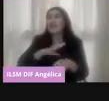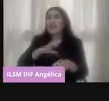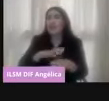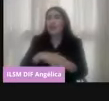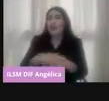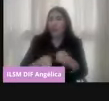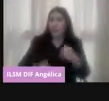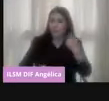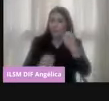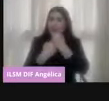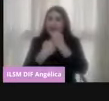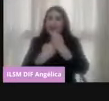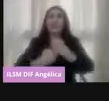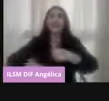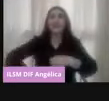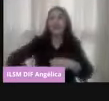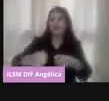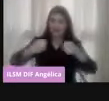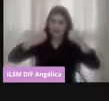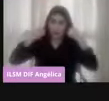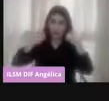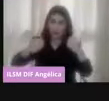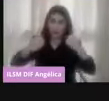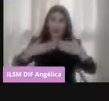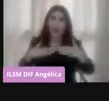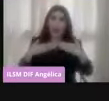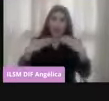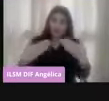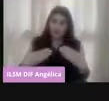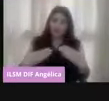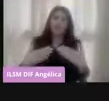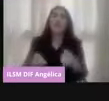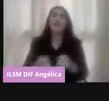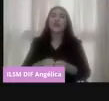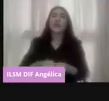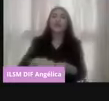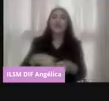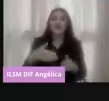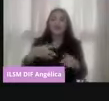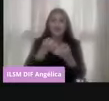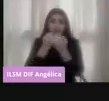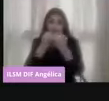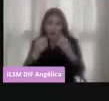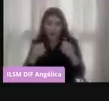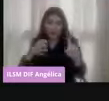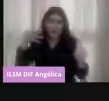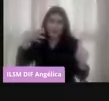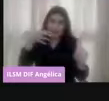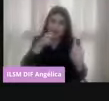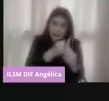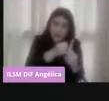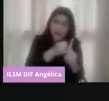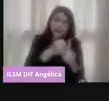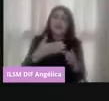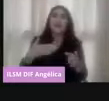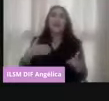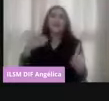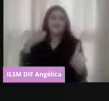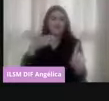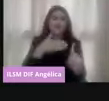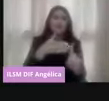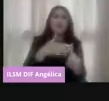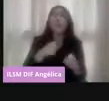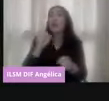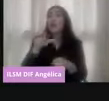el principio de legalidad, el de imparcialidad, el de independencia, objetividad, máxima publicidad, y recientemente el de paridad de